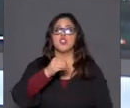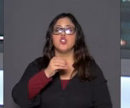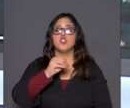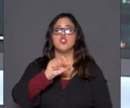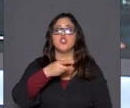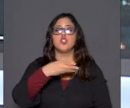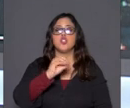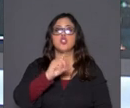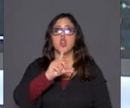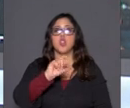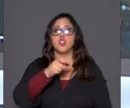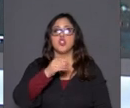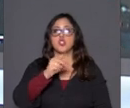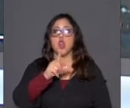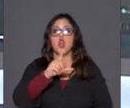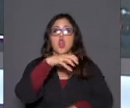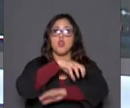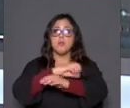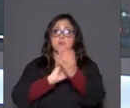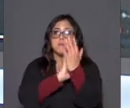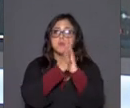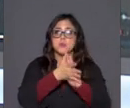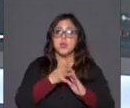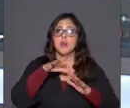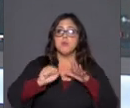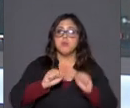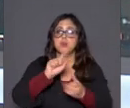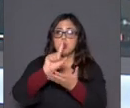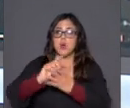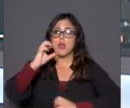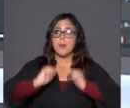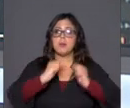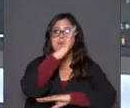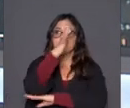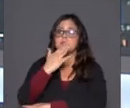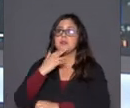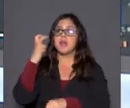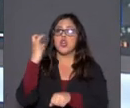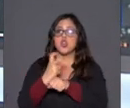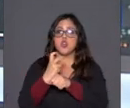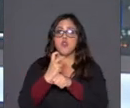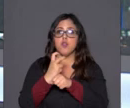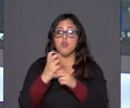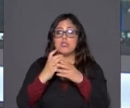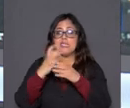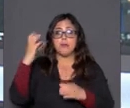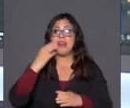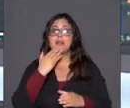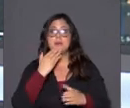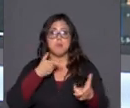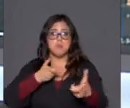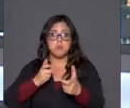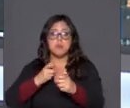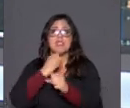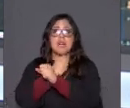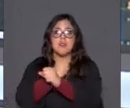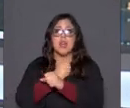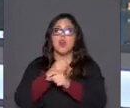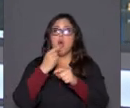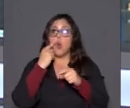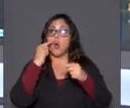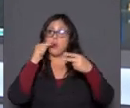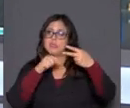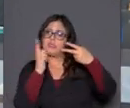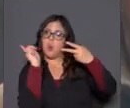Araucanía, ocupación de predio de empresa forestal y robo de madera, disparos a carabineros. Me quedo aquí porque le quiero preguntar,